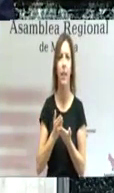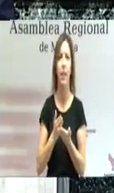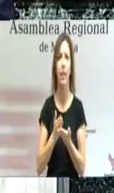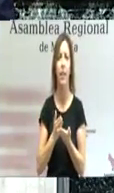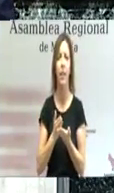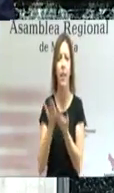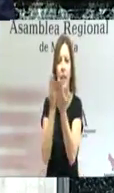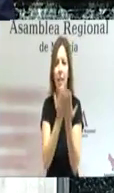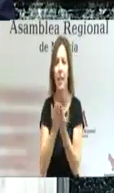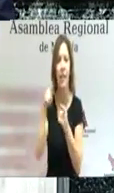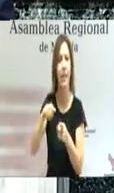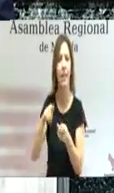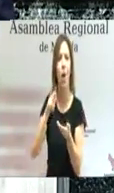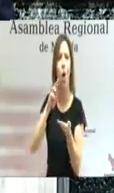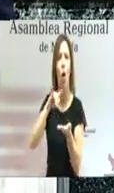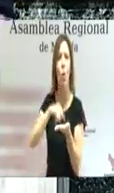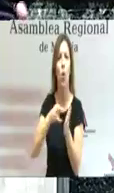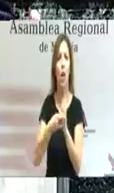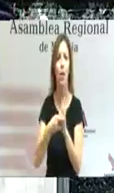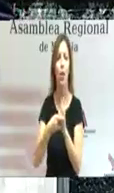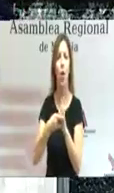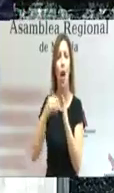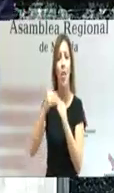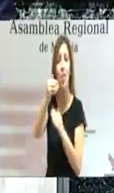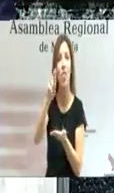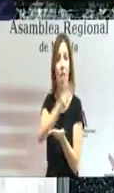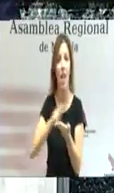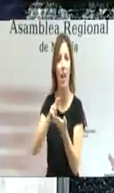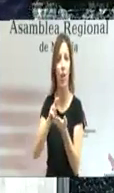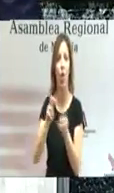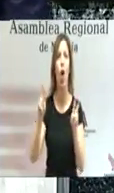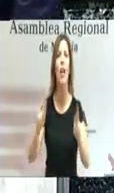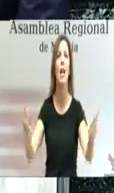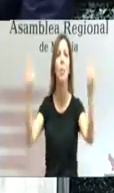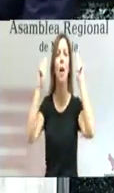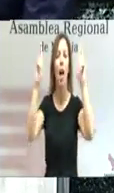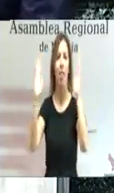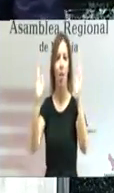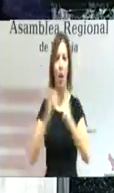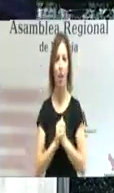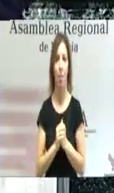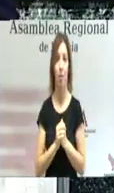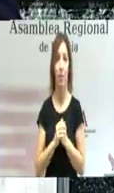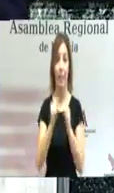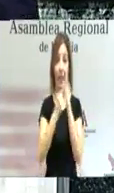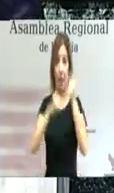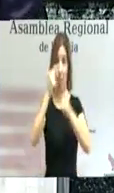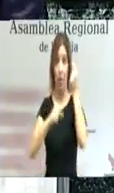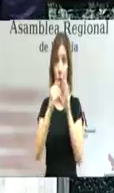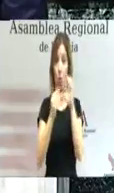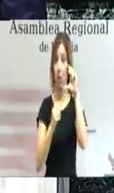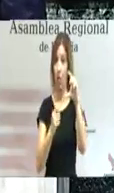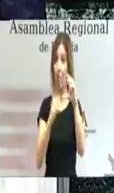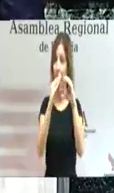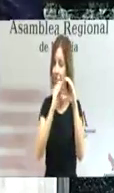a la gente, al proyecto de región en esta nueva y esperanzadora etapa. Un presupuesto en el que sigamos destinando la mayor parte